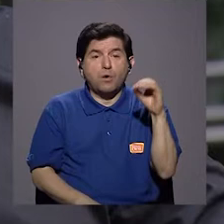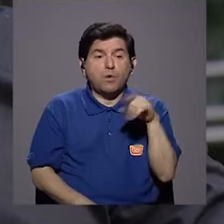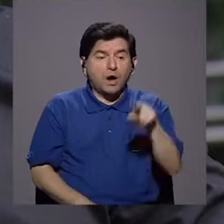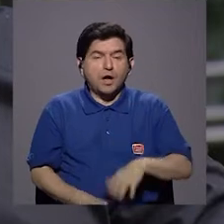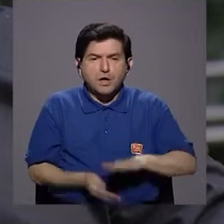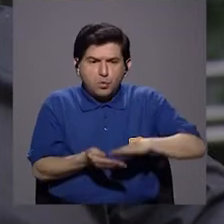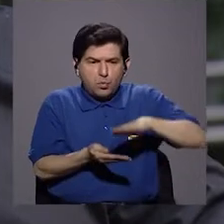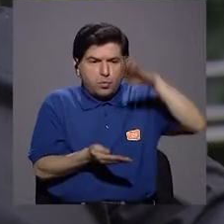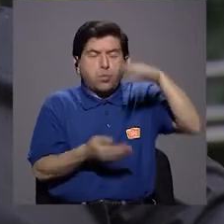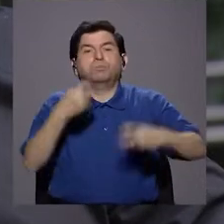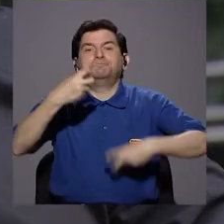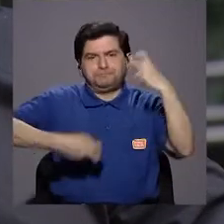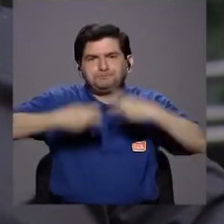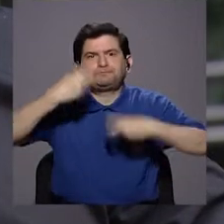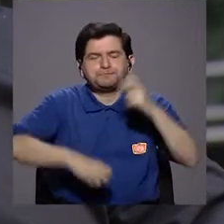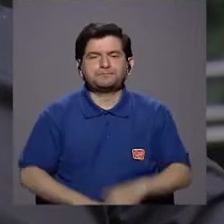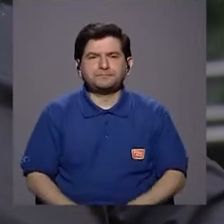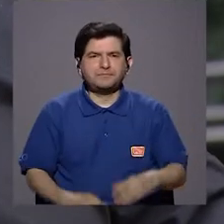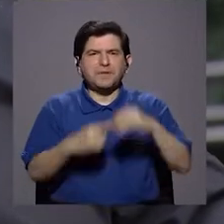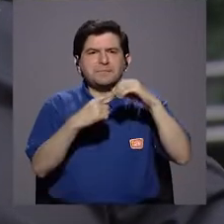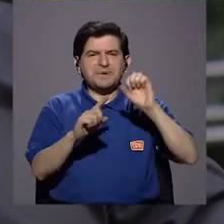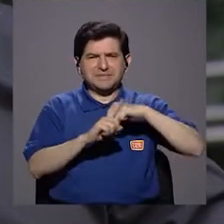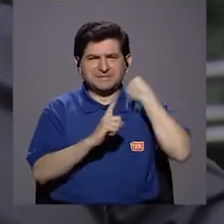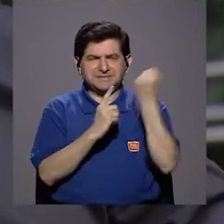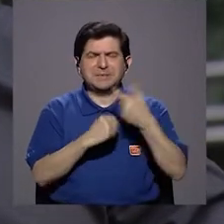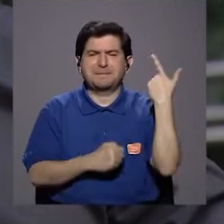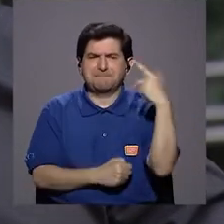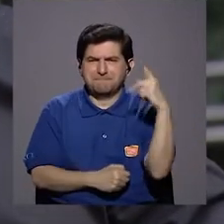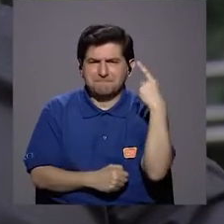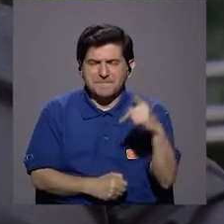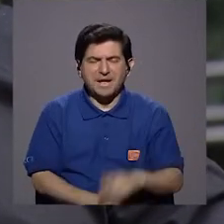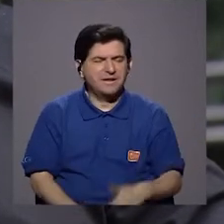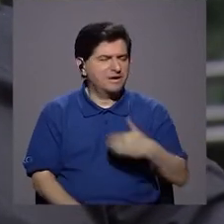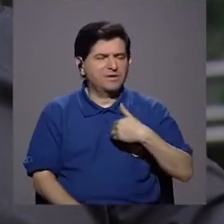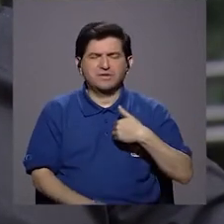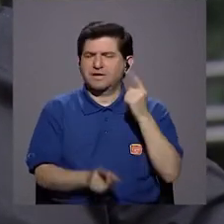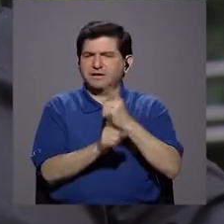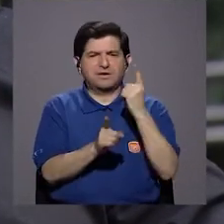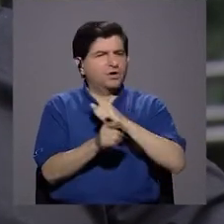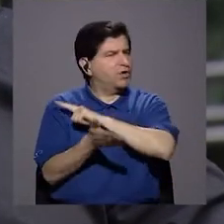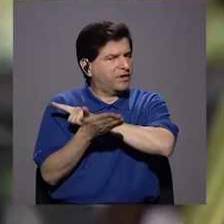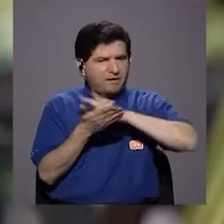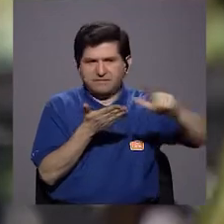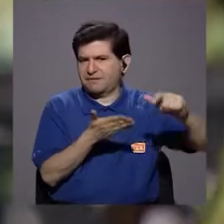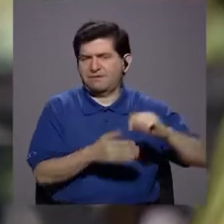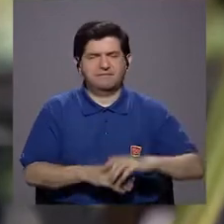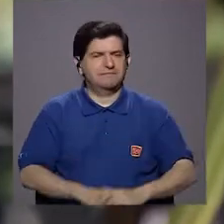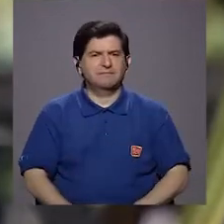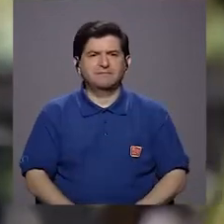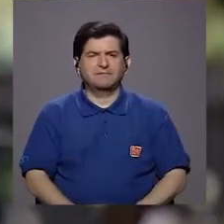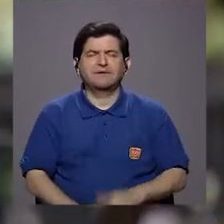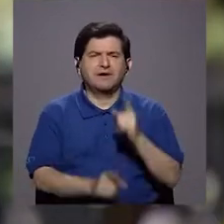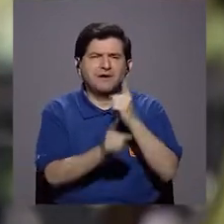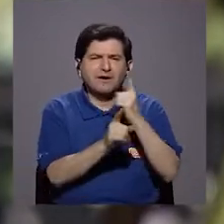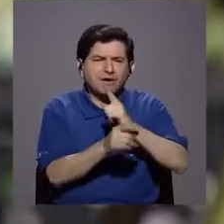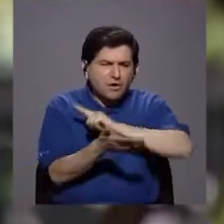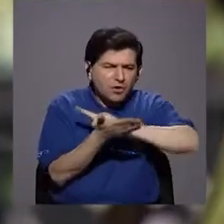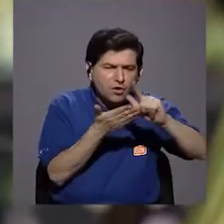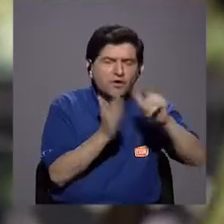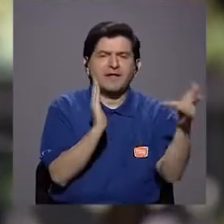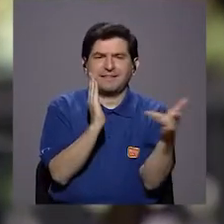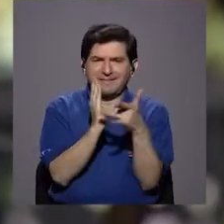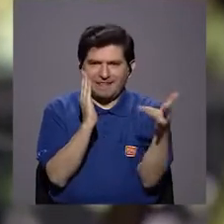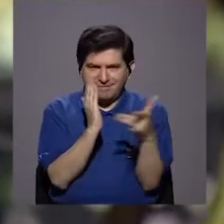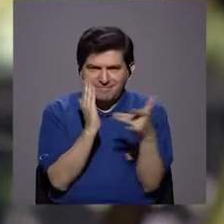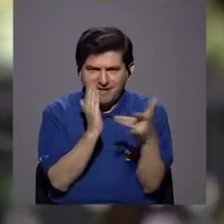que se acumulen, es cuando empiezan a generar problemas. Entonces, el principal factor de riesgo es no tener una adecuada higiene. Ajá. Una adecuada higiene